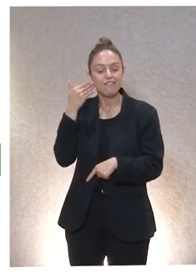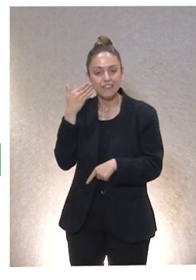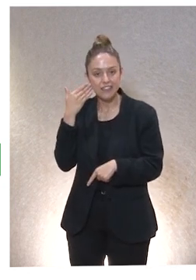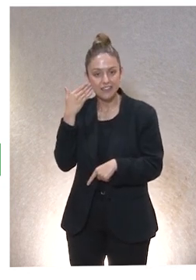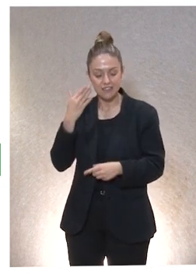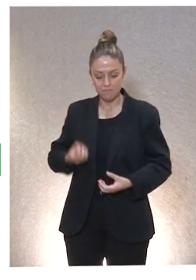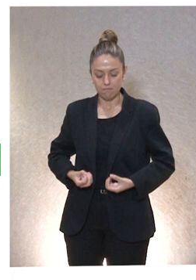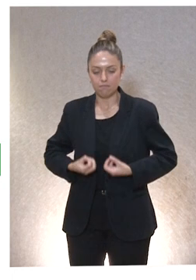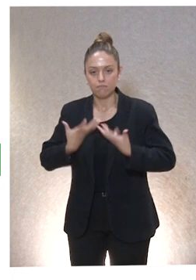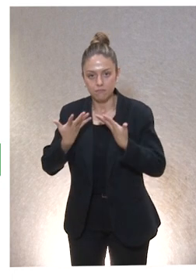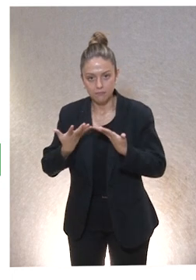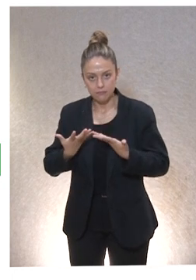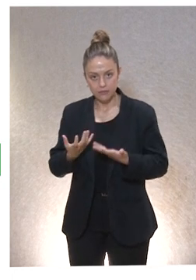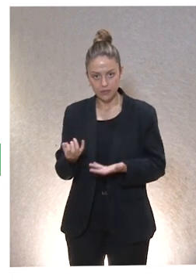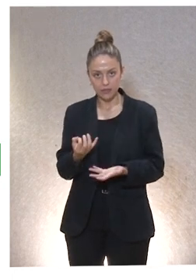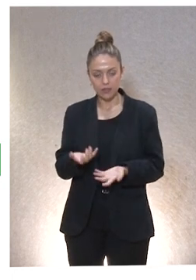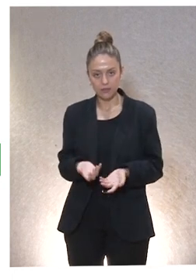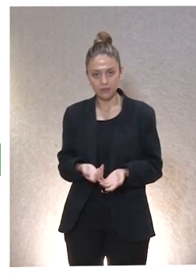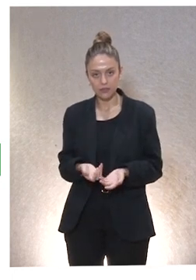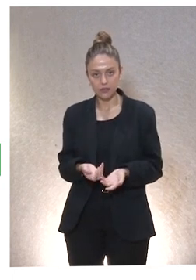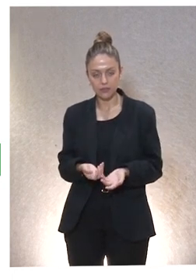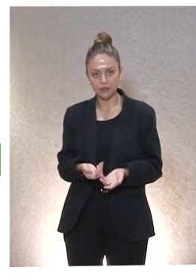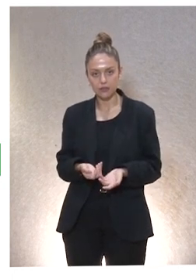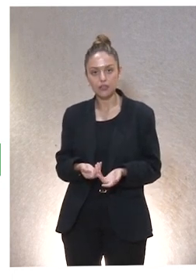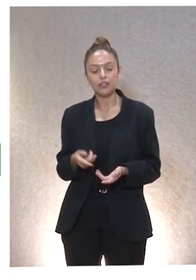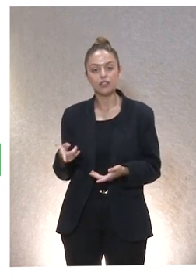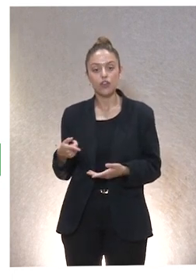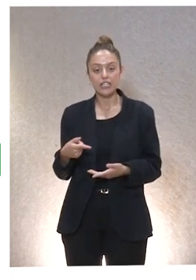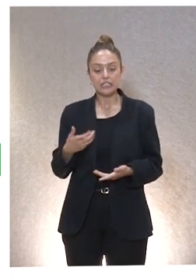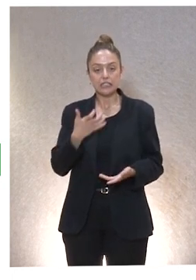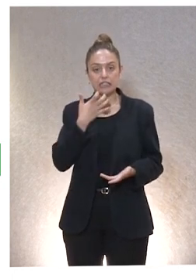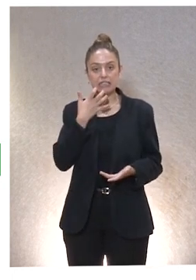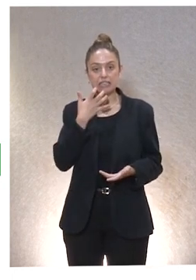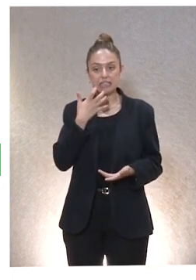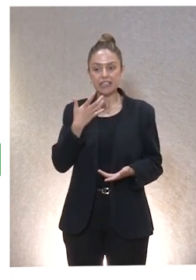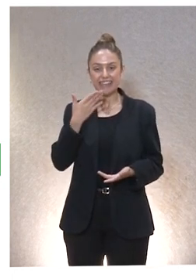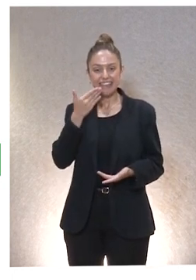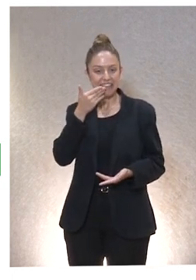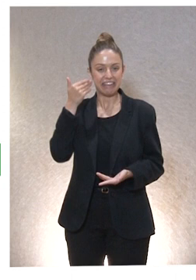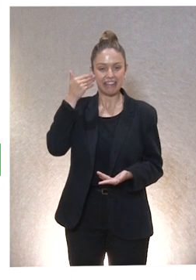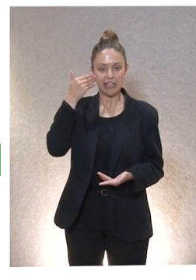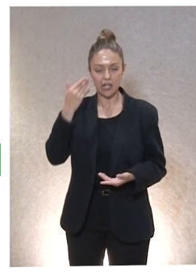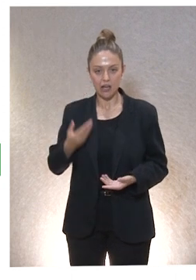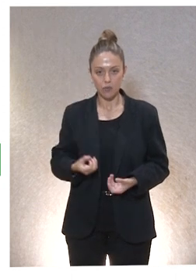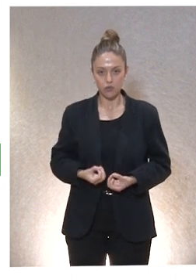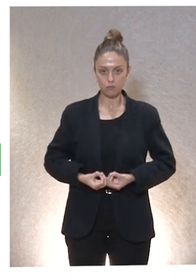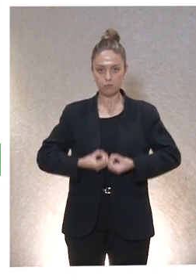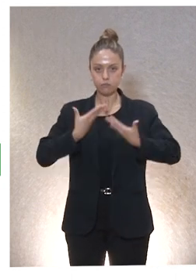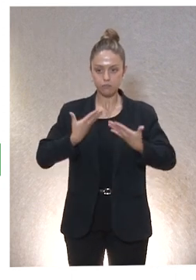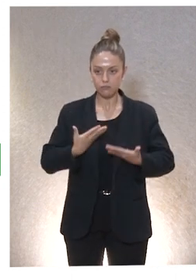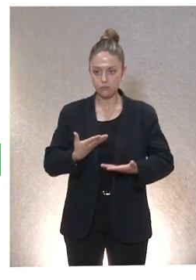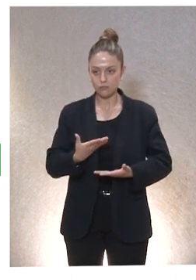con tal de que sea moral. Y entonces, ¿nos indignamos moralmente cuándo? Cuando nuestra indignación